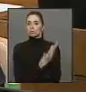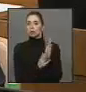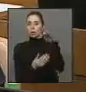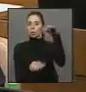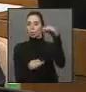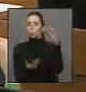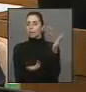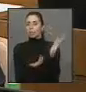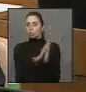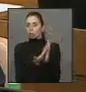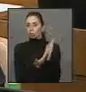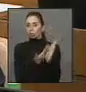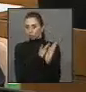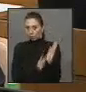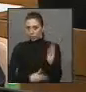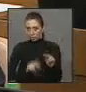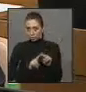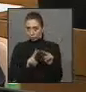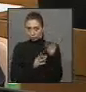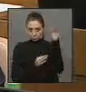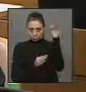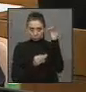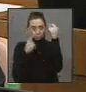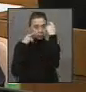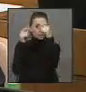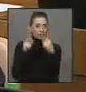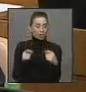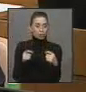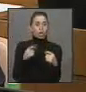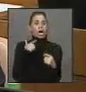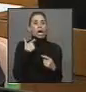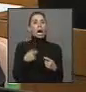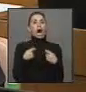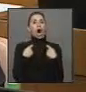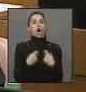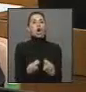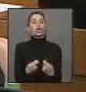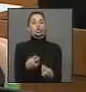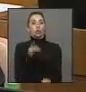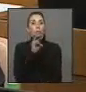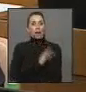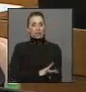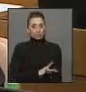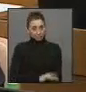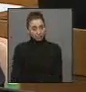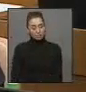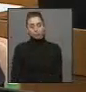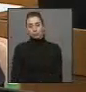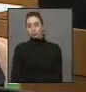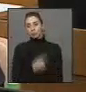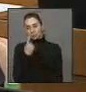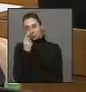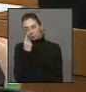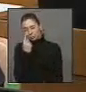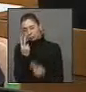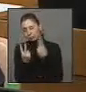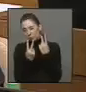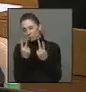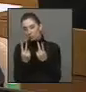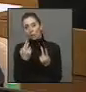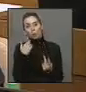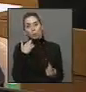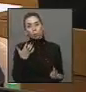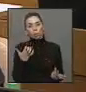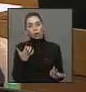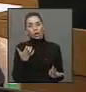por parte del Gobierno que evalúe esos costos y ver, ¿no es cierto?, ¿no es cierto?, ¿por qué, en definitiva, por qué